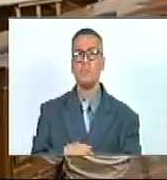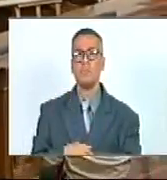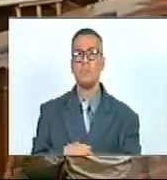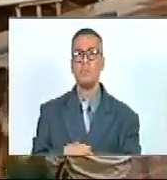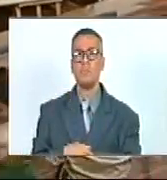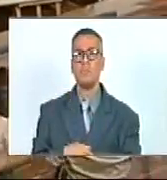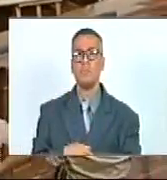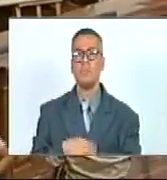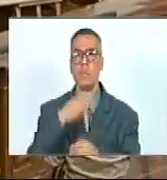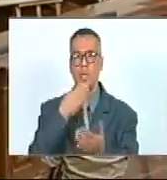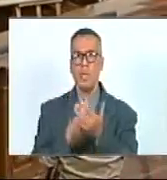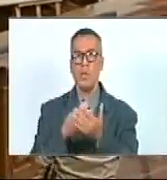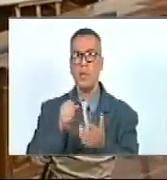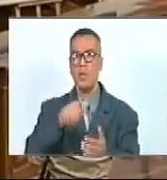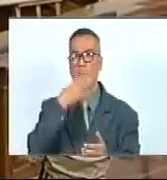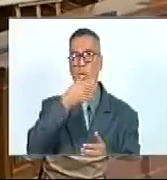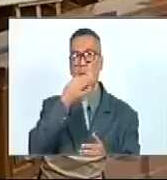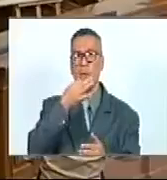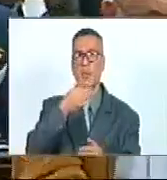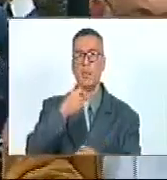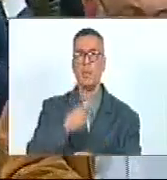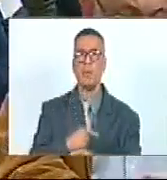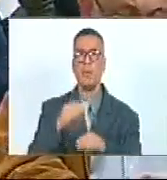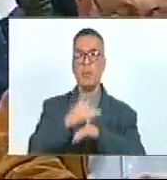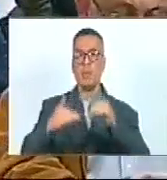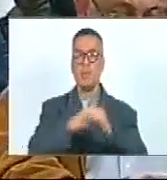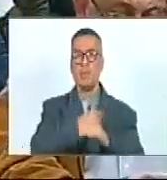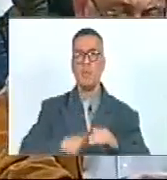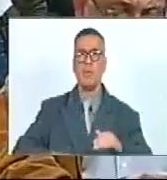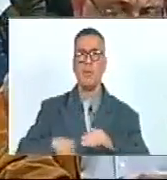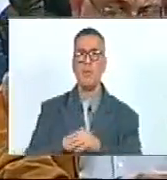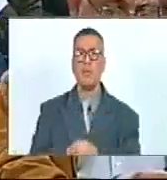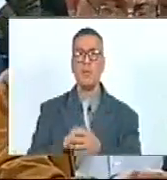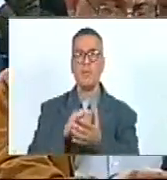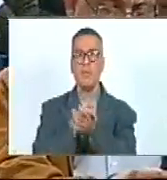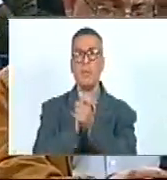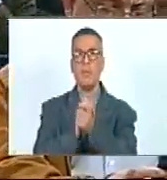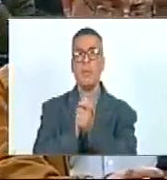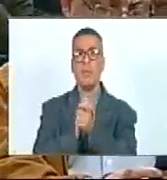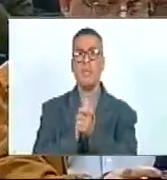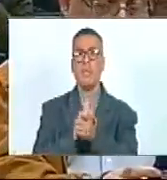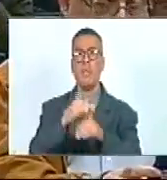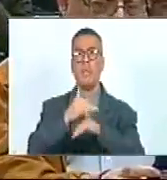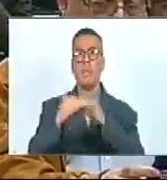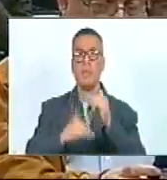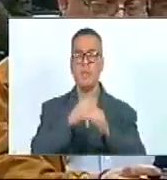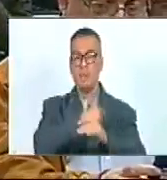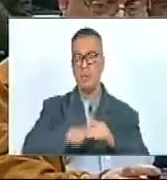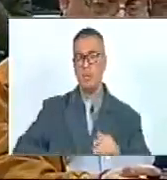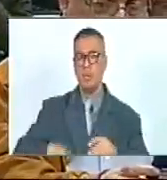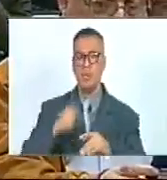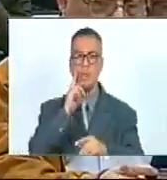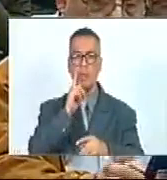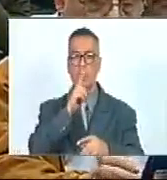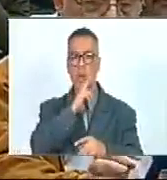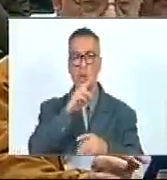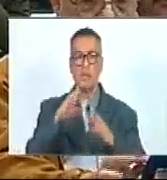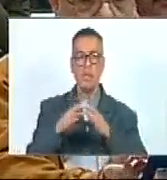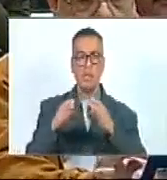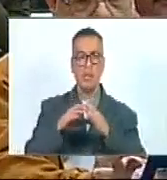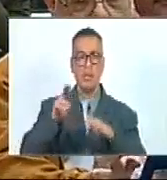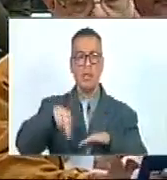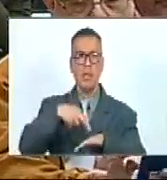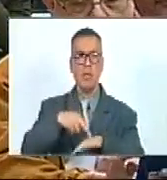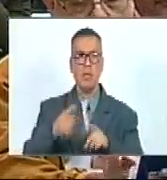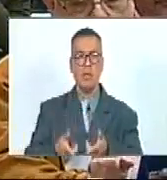Gracias Buenas Tardes Vicepresidente Colega Vicepresidenta En Nombre De Esta Bancada Me